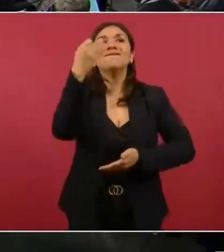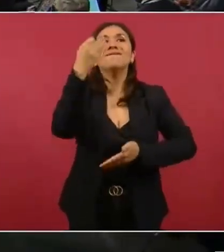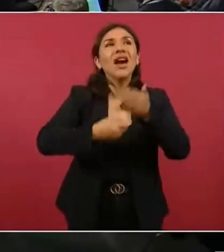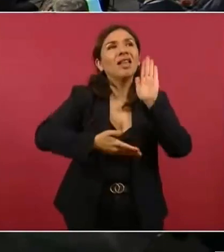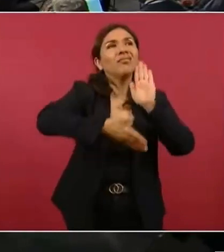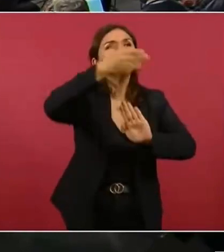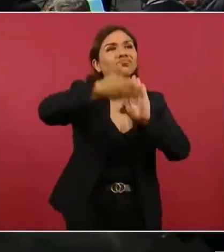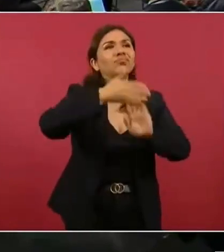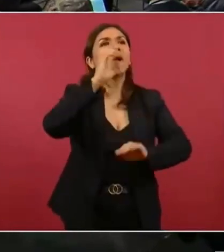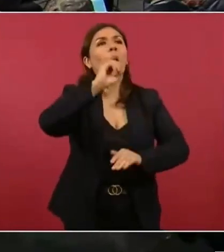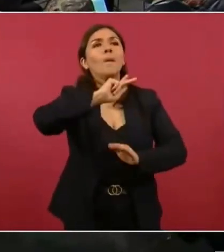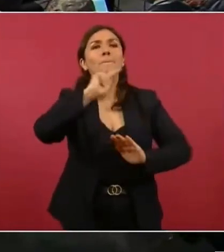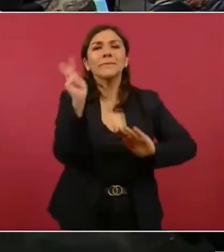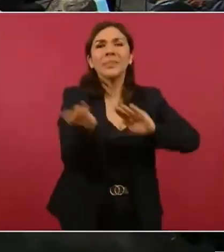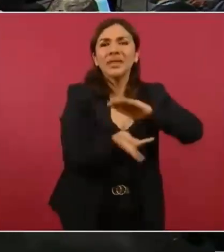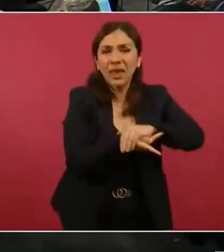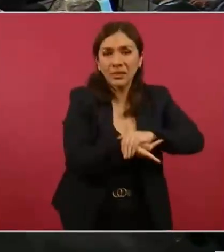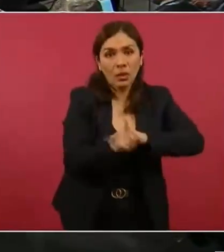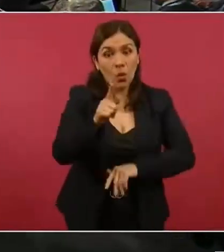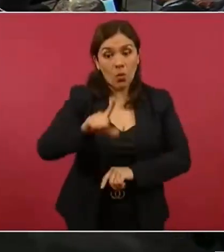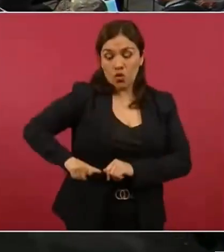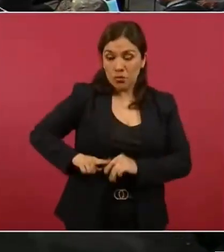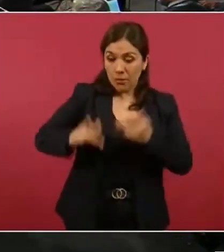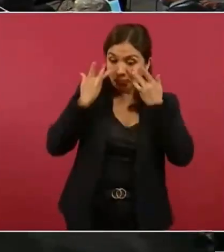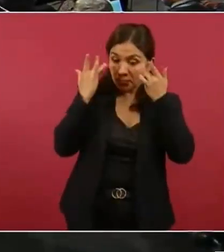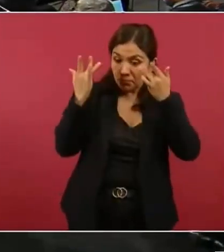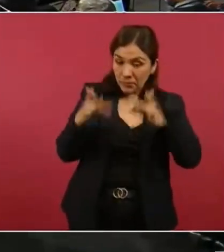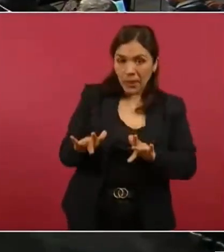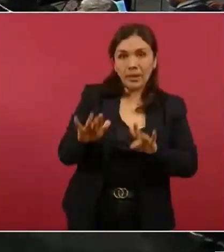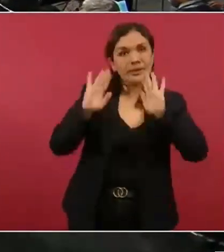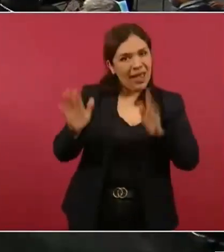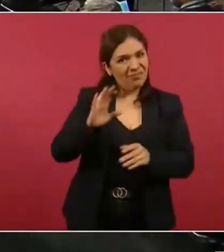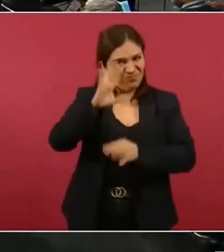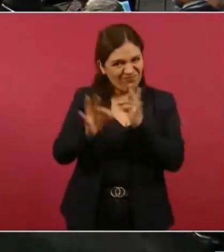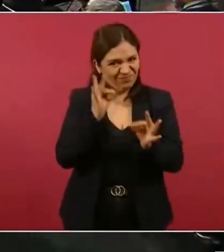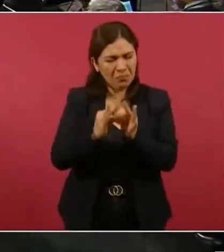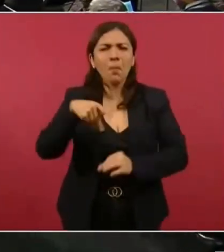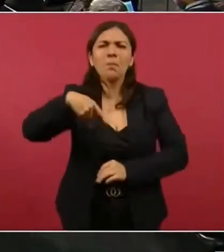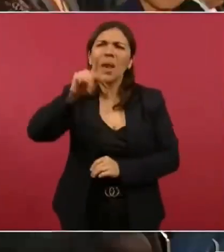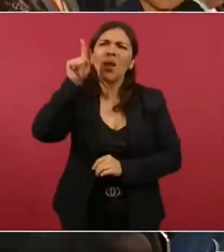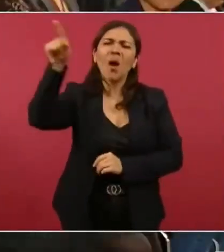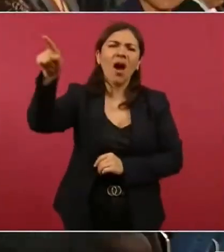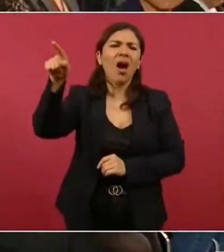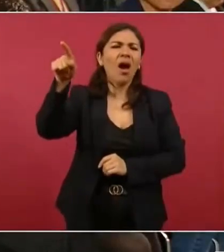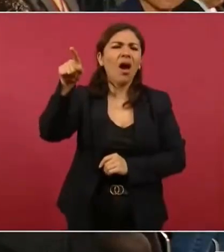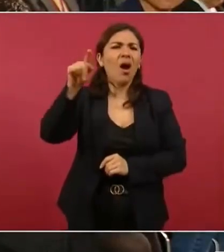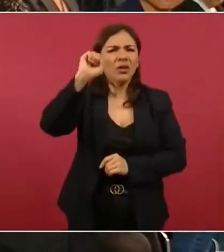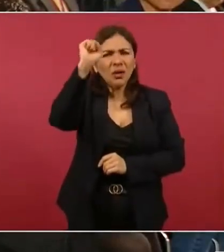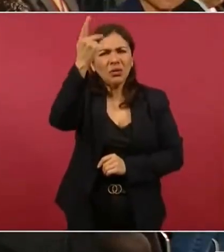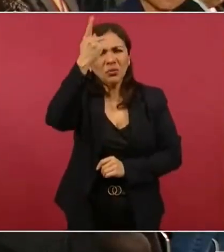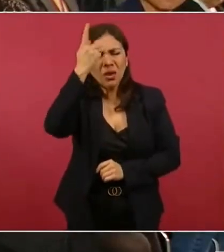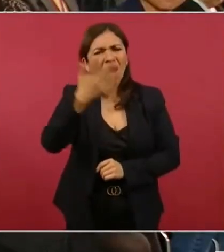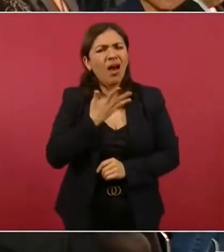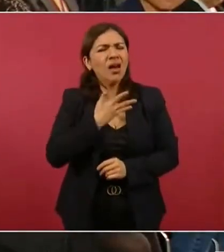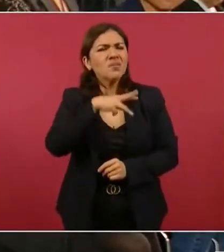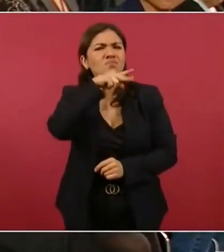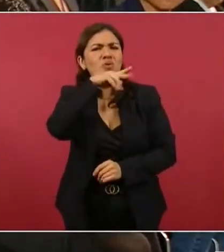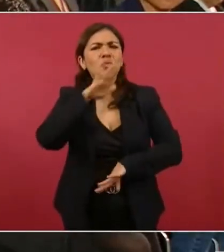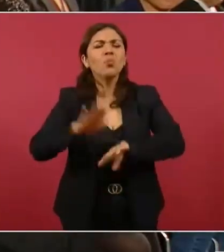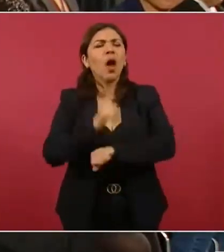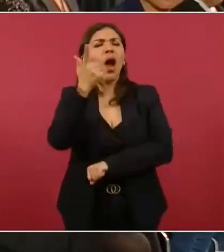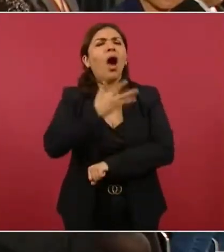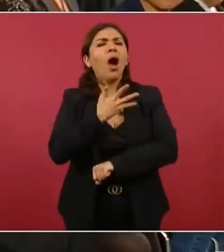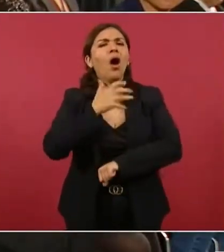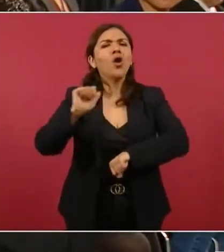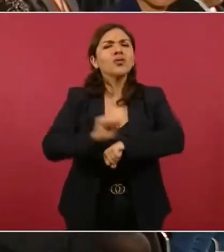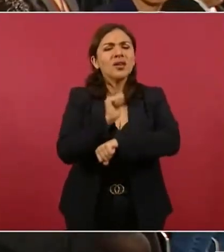antes de que termine su administración, pero en la Huasteca Potosina hay un poco de preocupación porque está la importante carretera